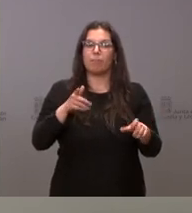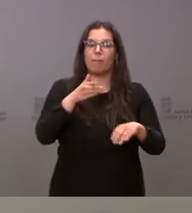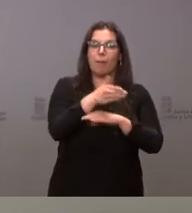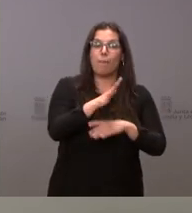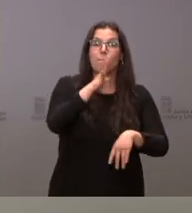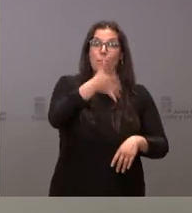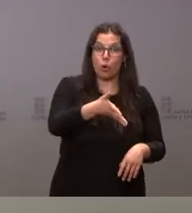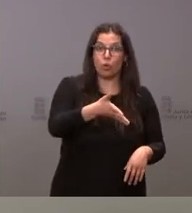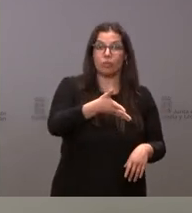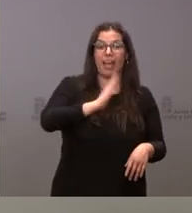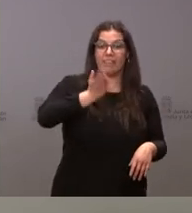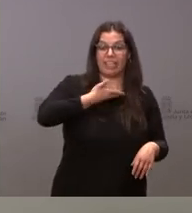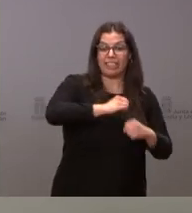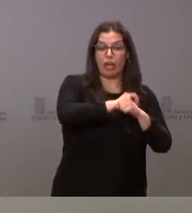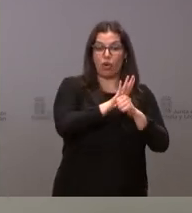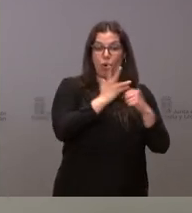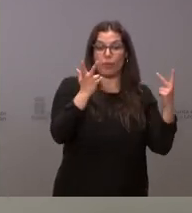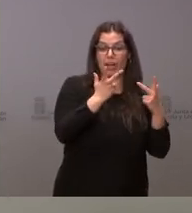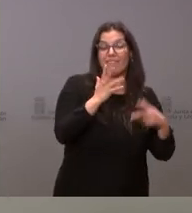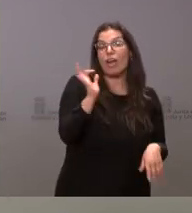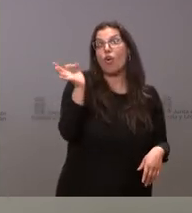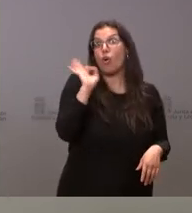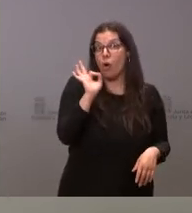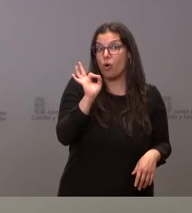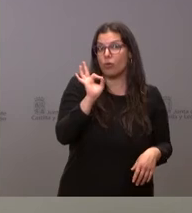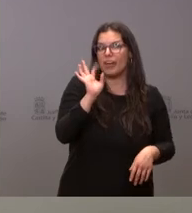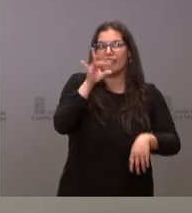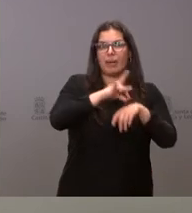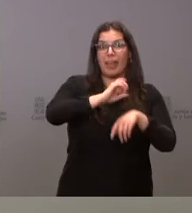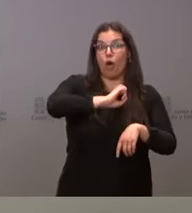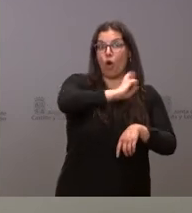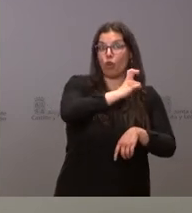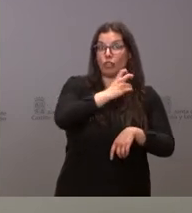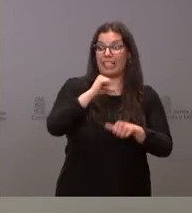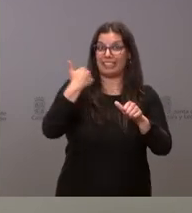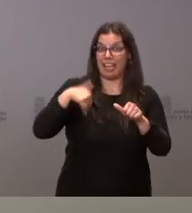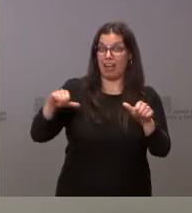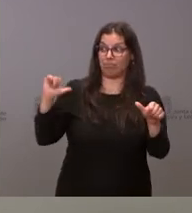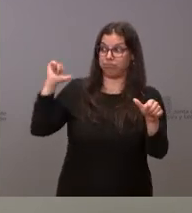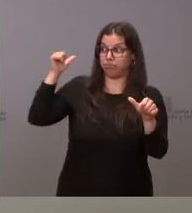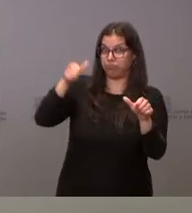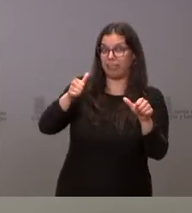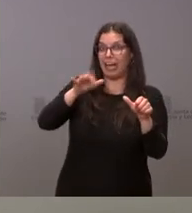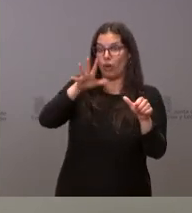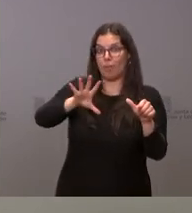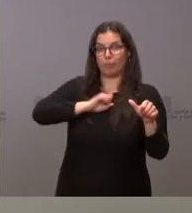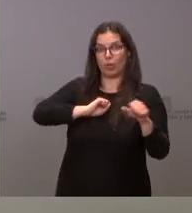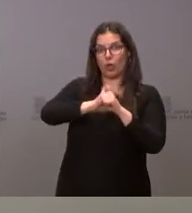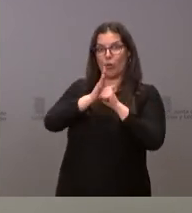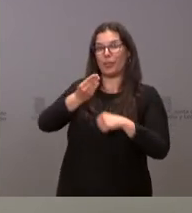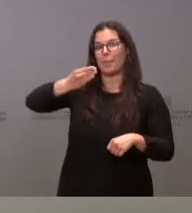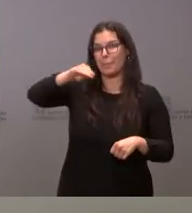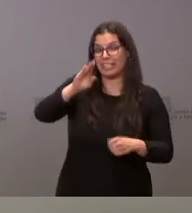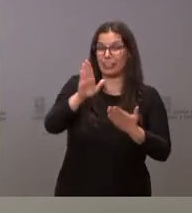en función de sus circunstancias, tenían una patología previa o unas circunstancias previas y el COVID es un